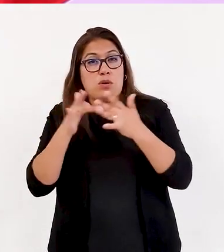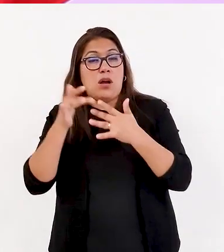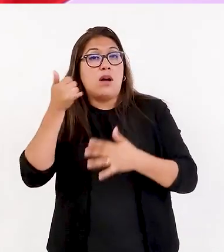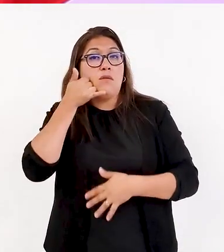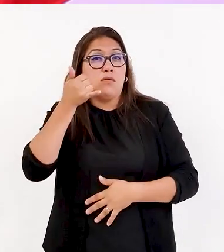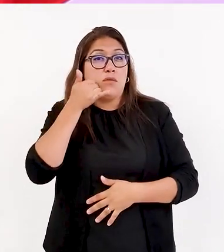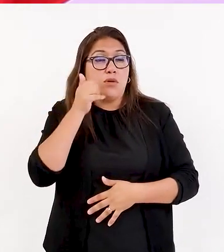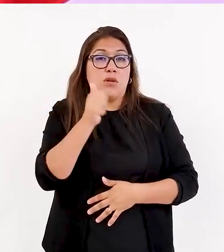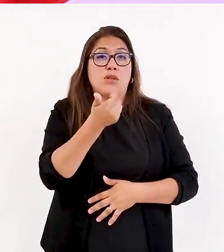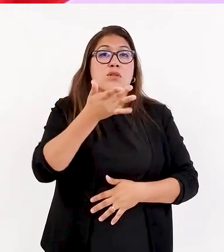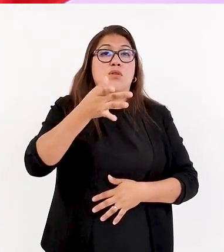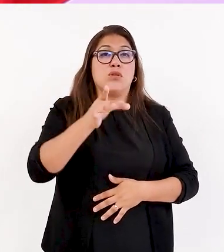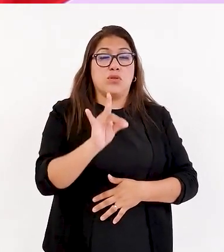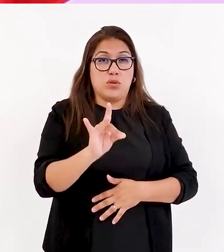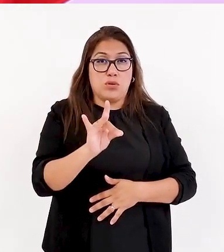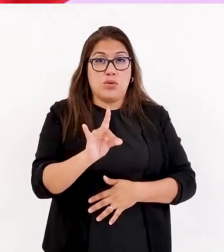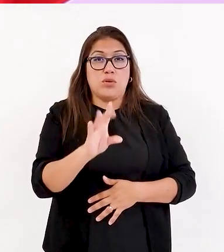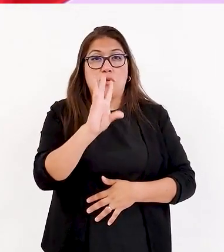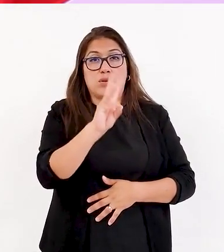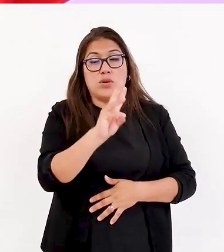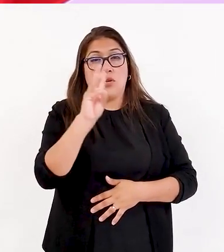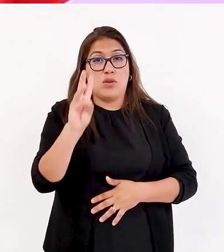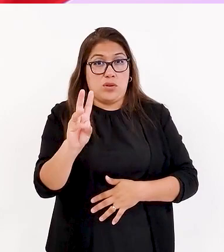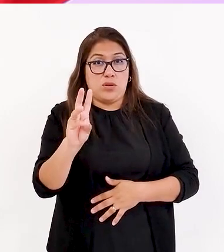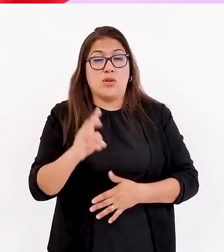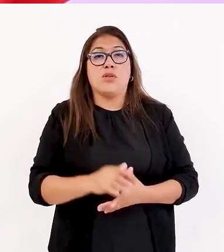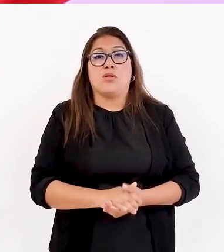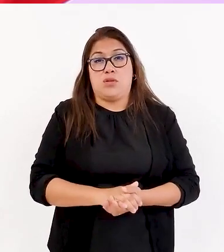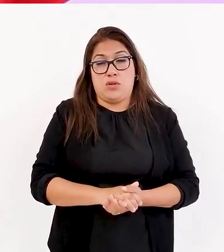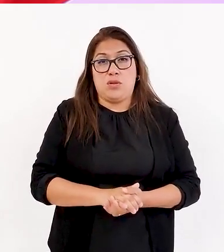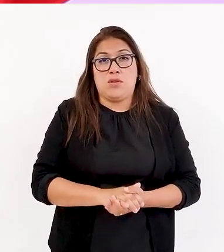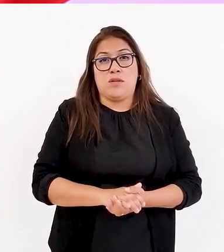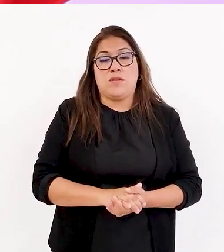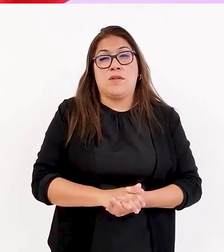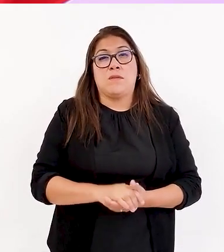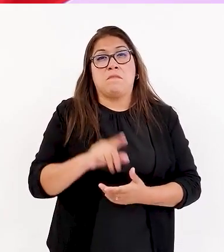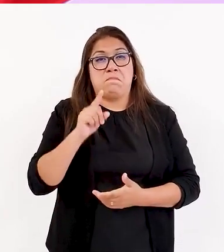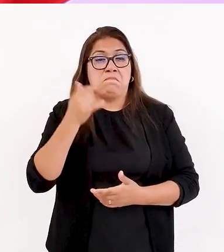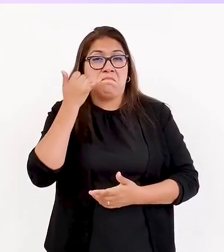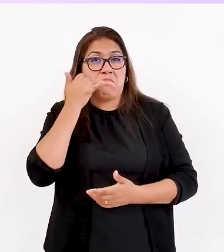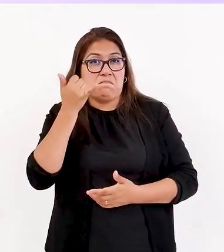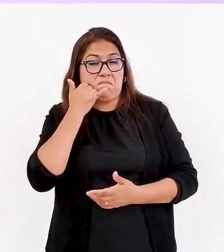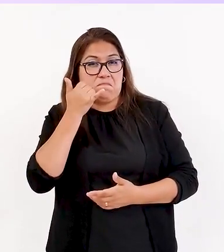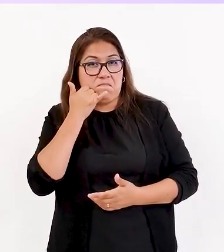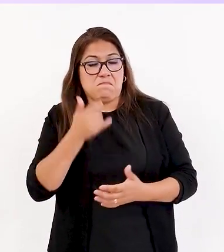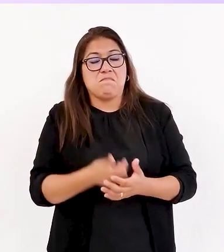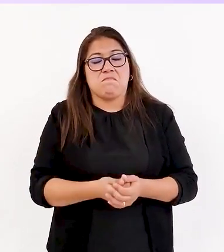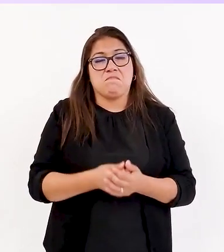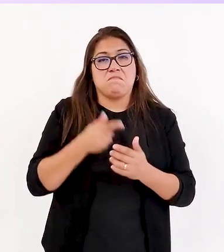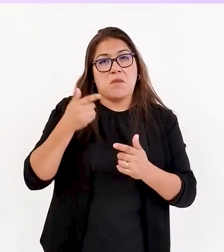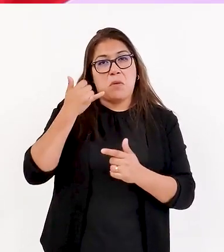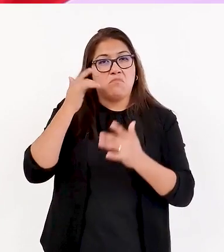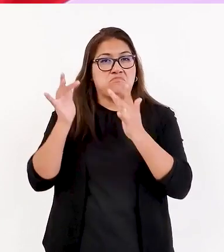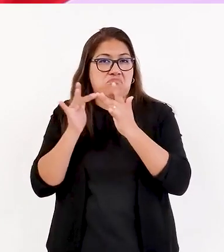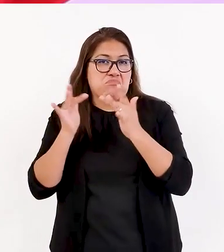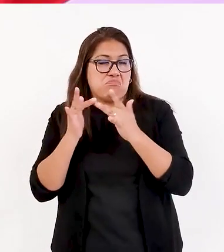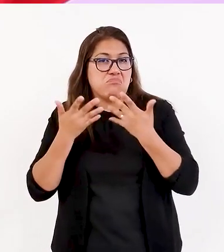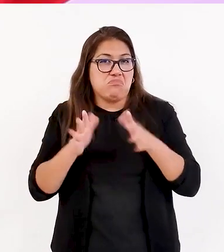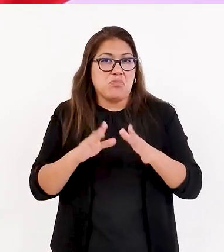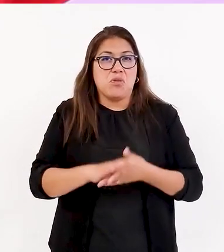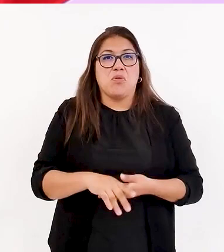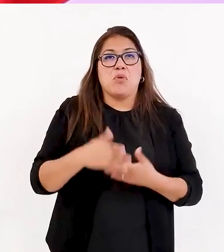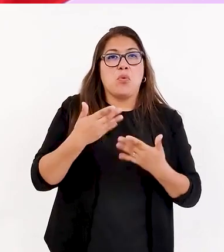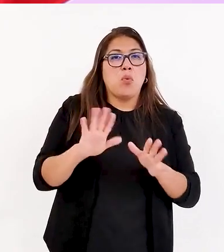1866. Ese es un teléfono directo, ¿no? Y, bueno, también podrían